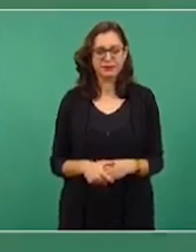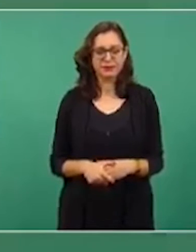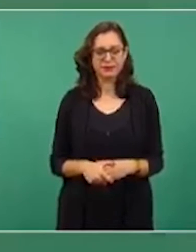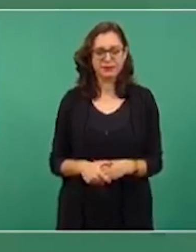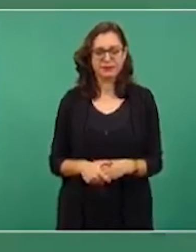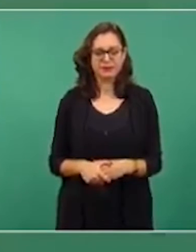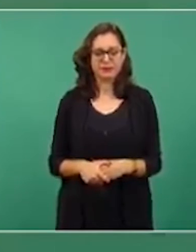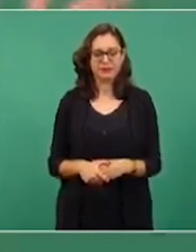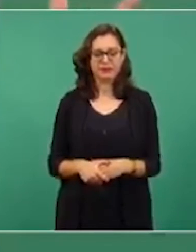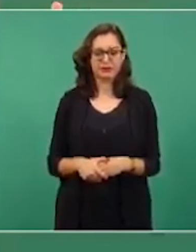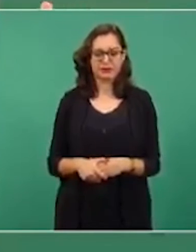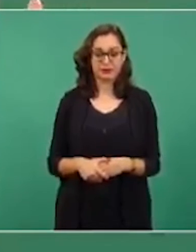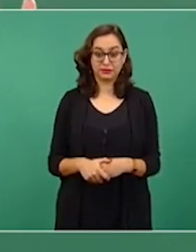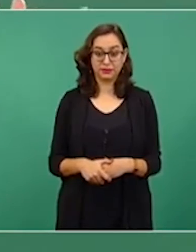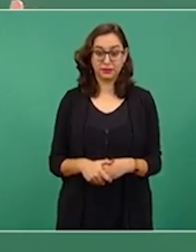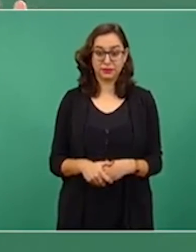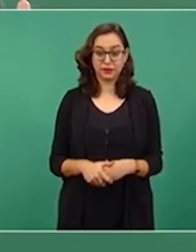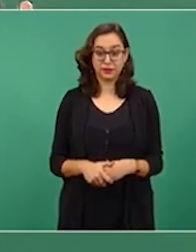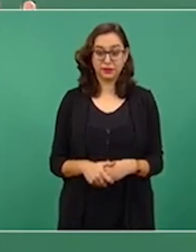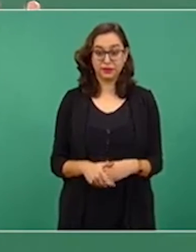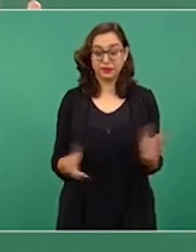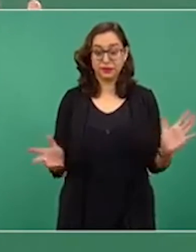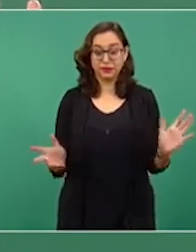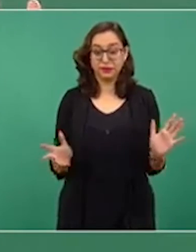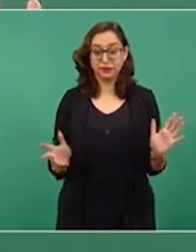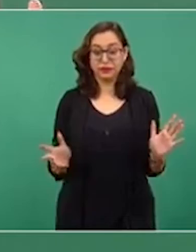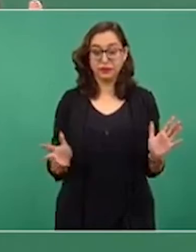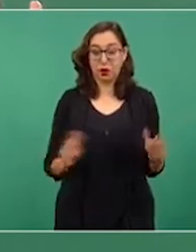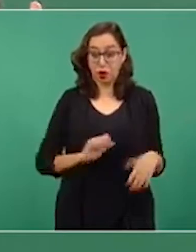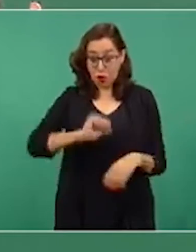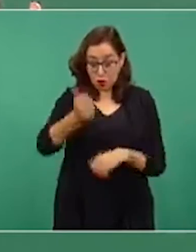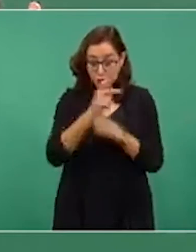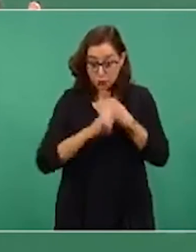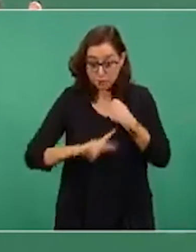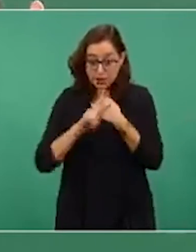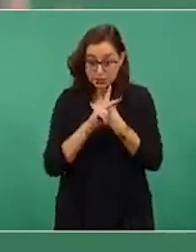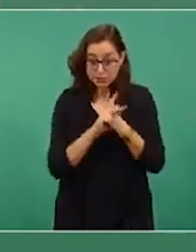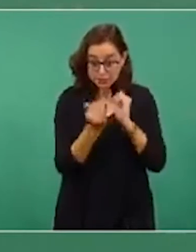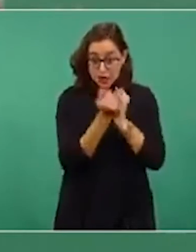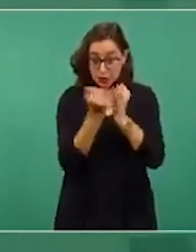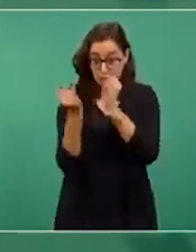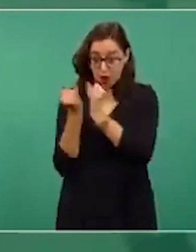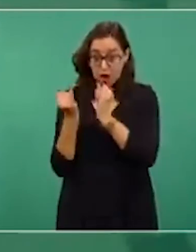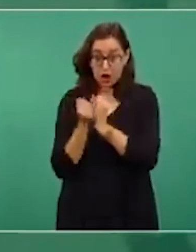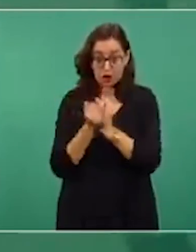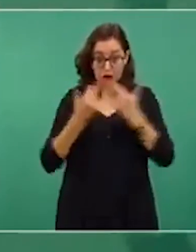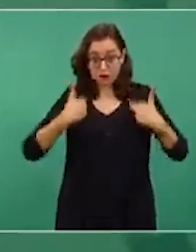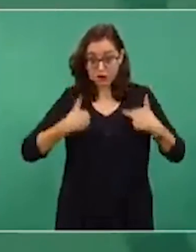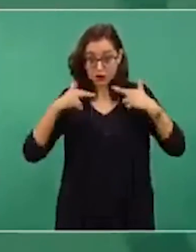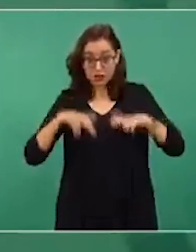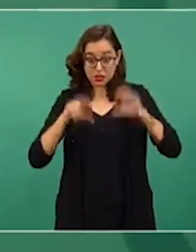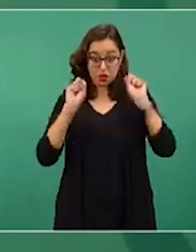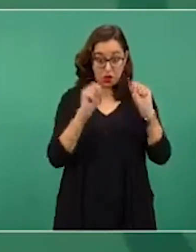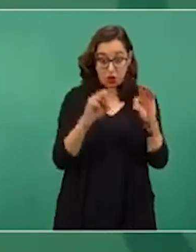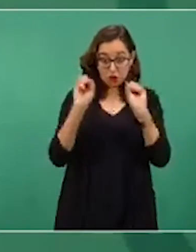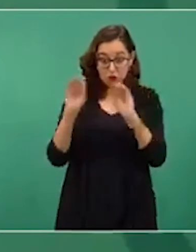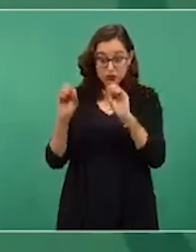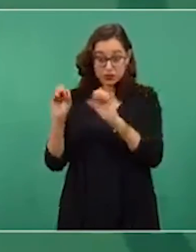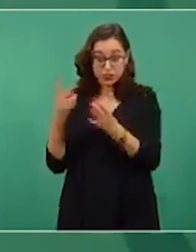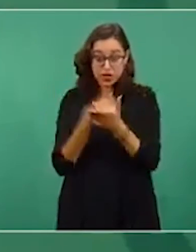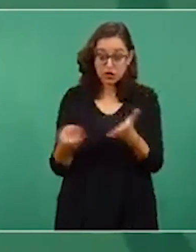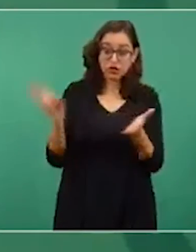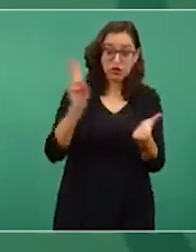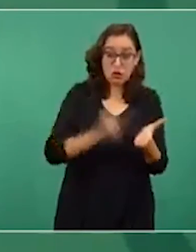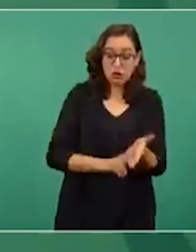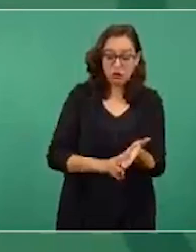Y sólo México, porque siempre pongo el